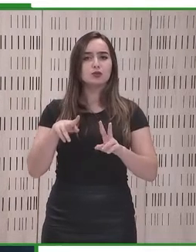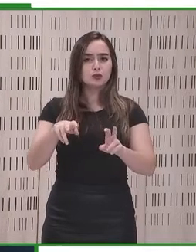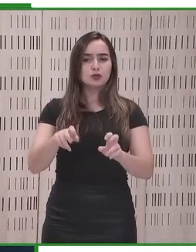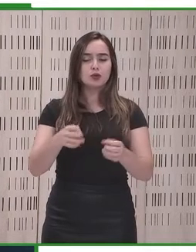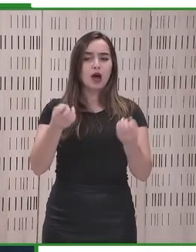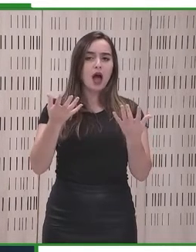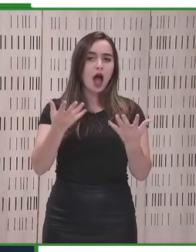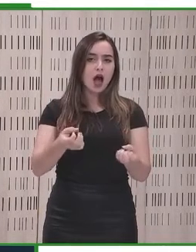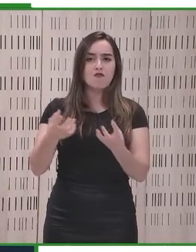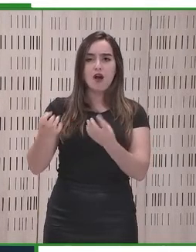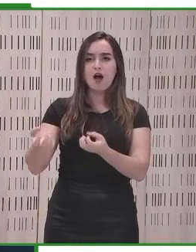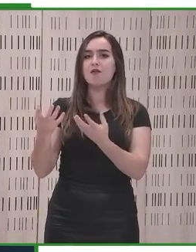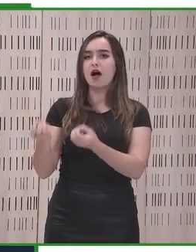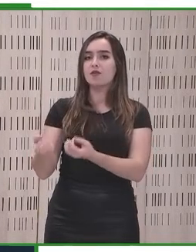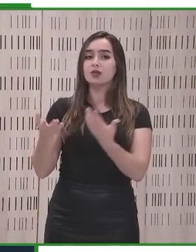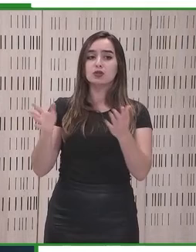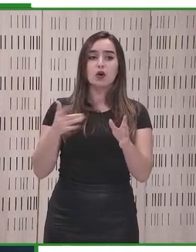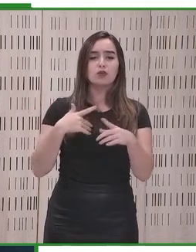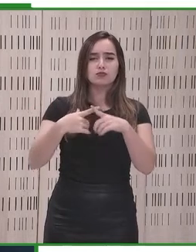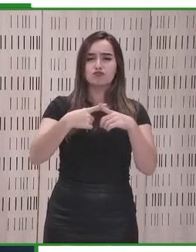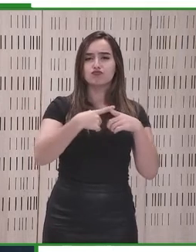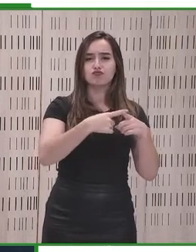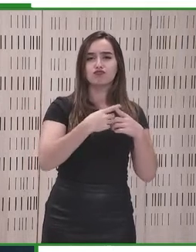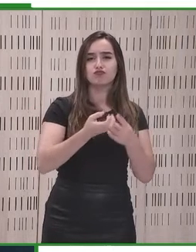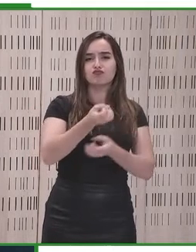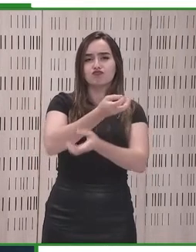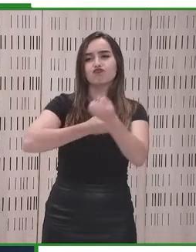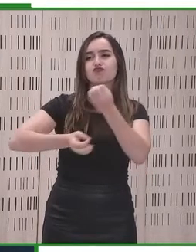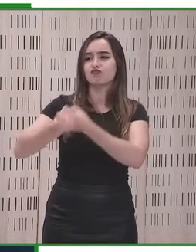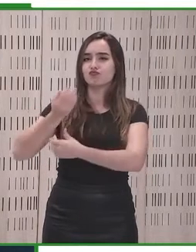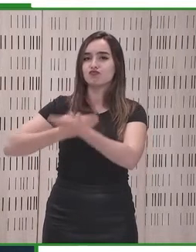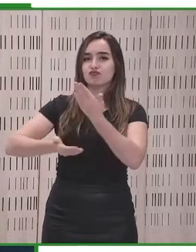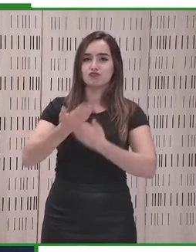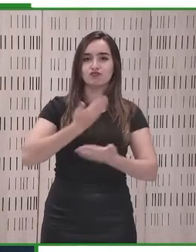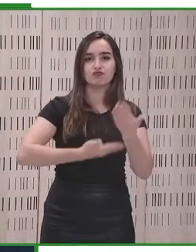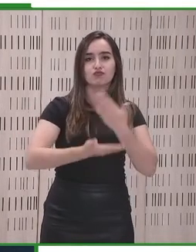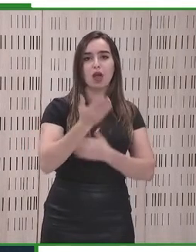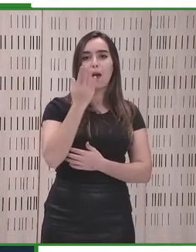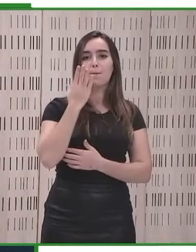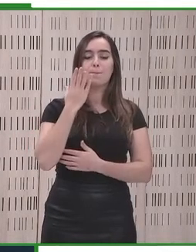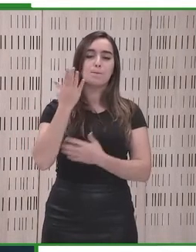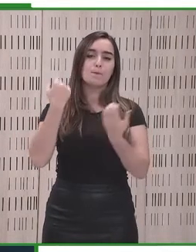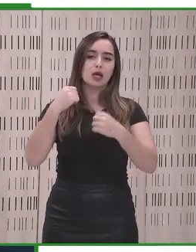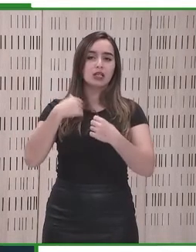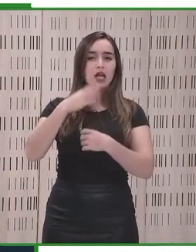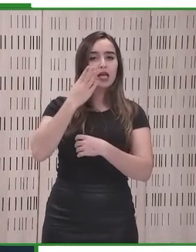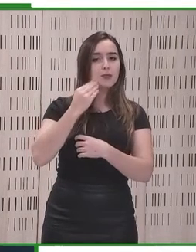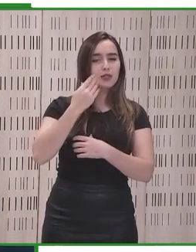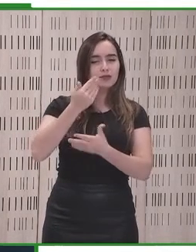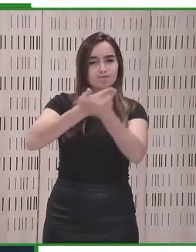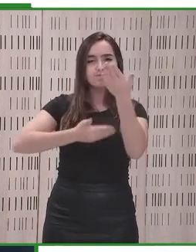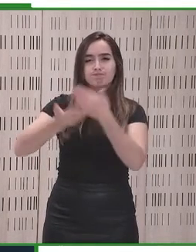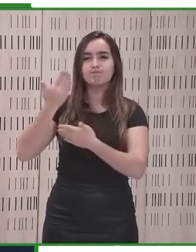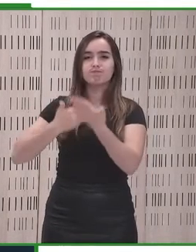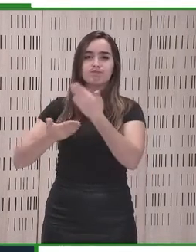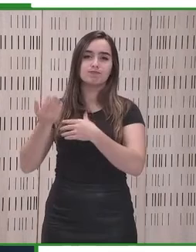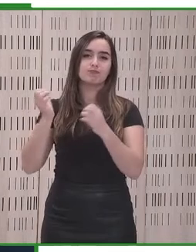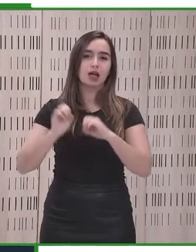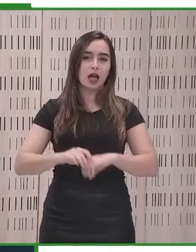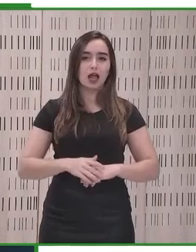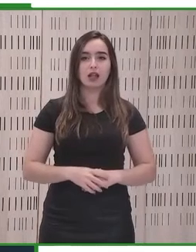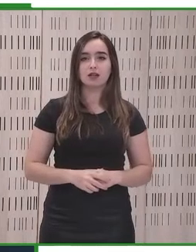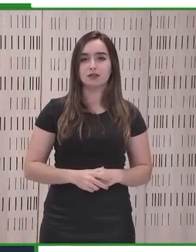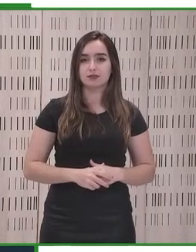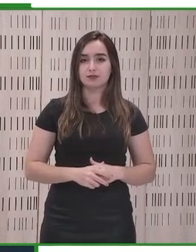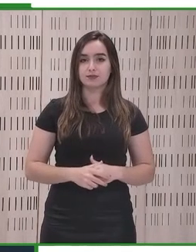serie de prácticas conjuntas, va a unar a expertos de distintos países y